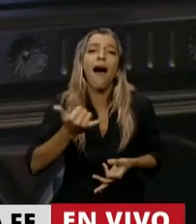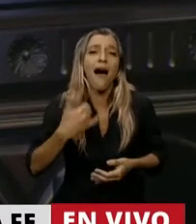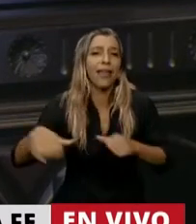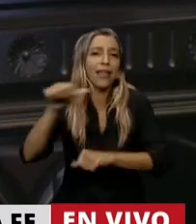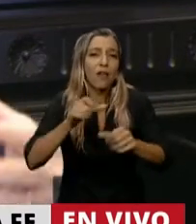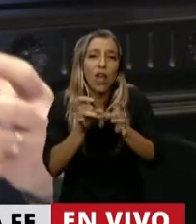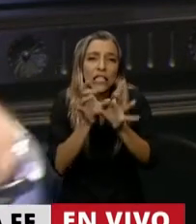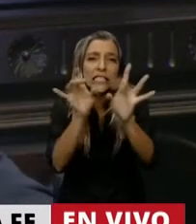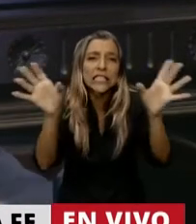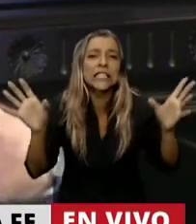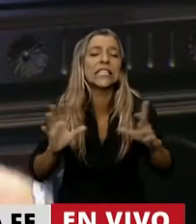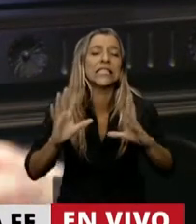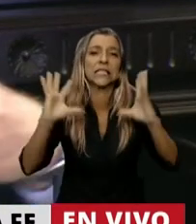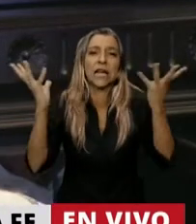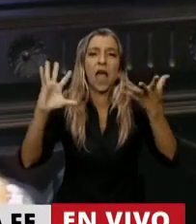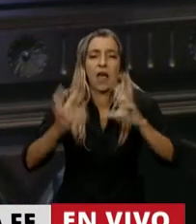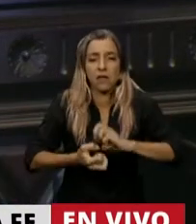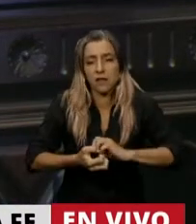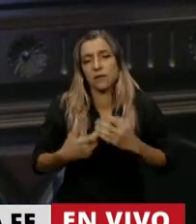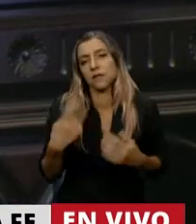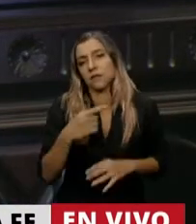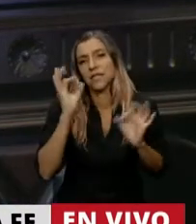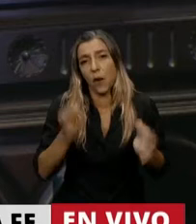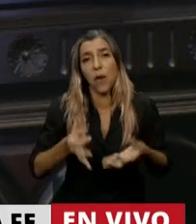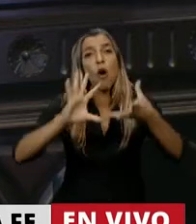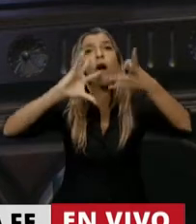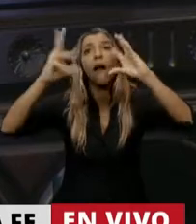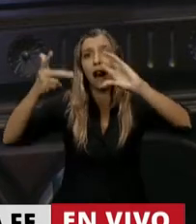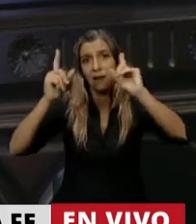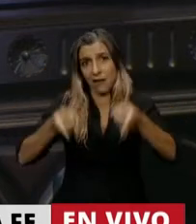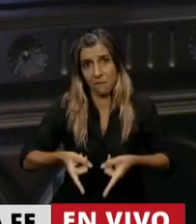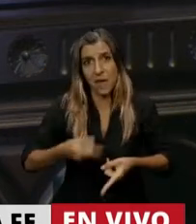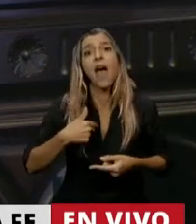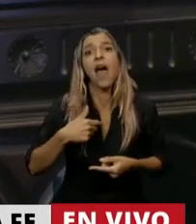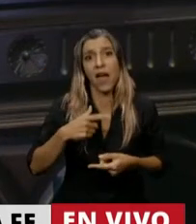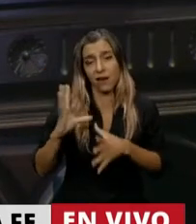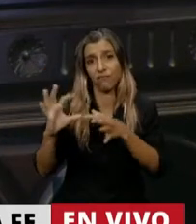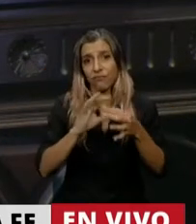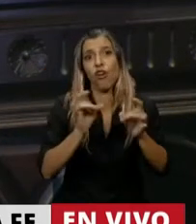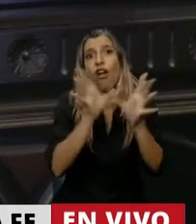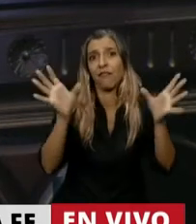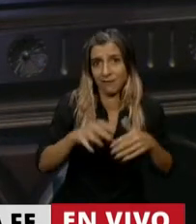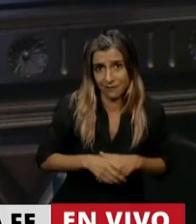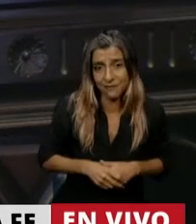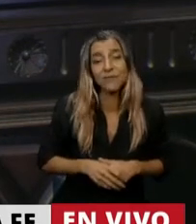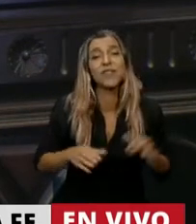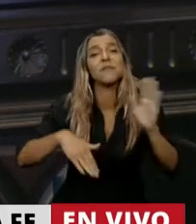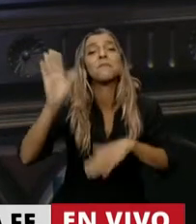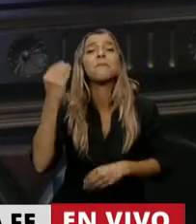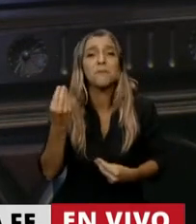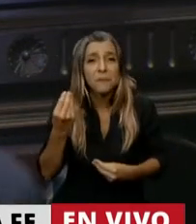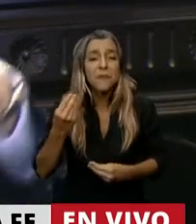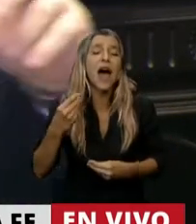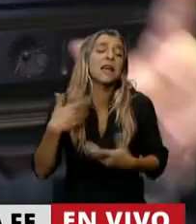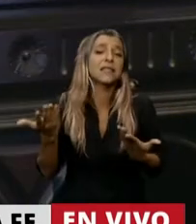climático y el impacto del cambio climático, sobre todo en los pueblos más pobres del mundo, que son los que más lo sufren